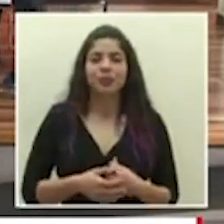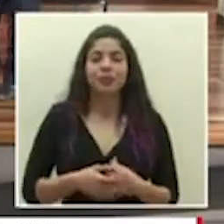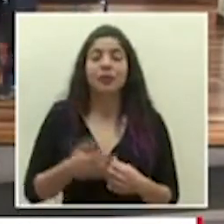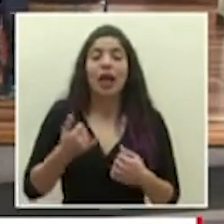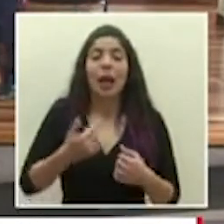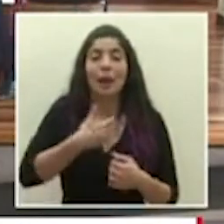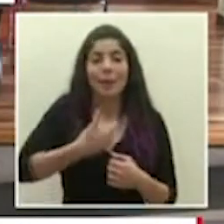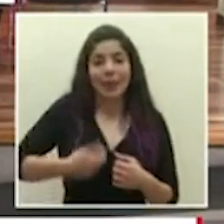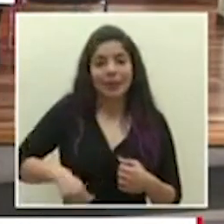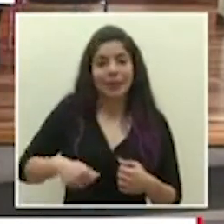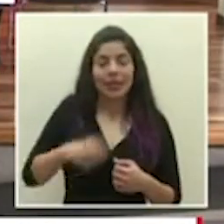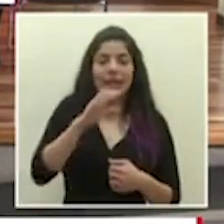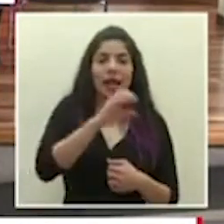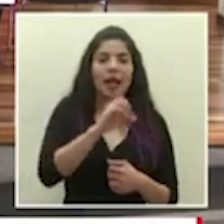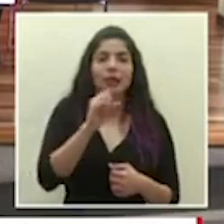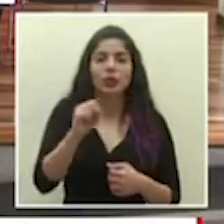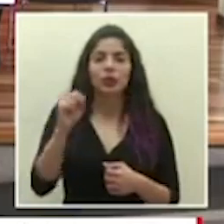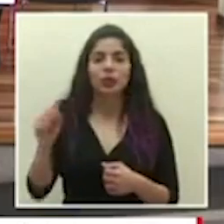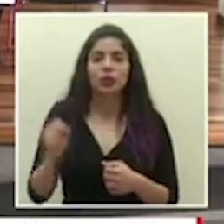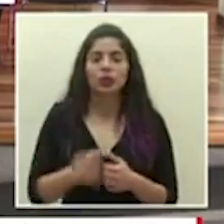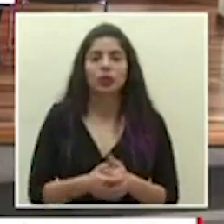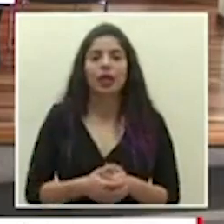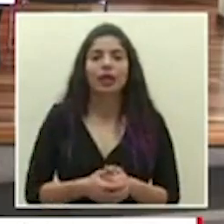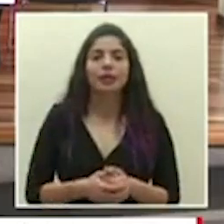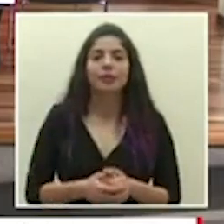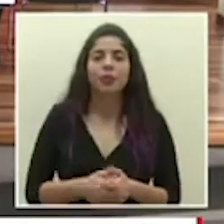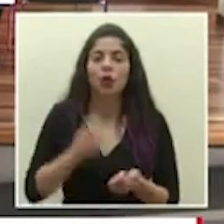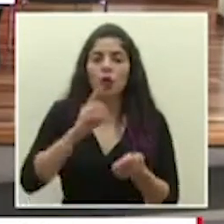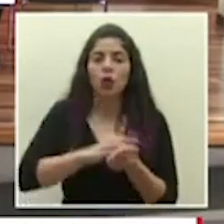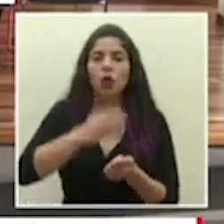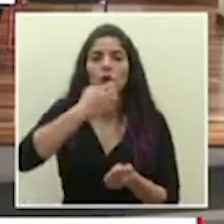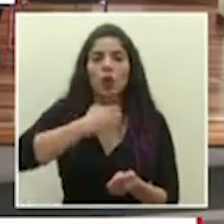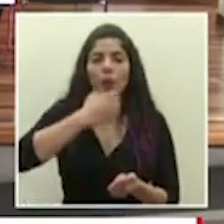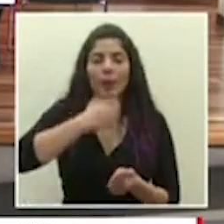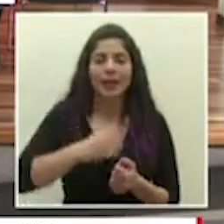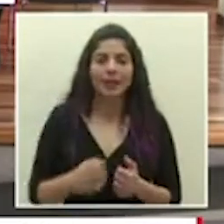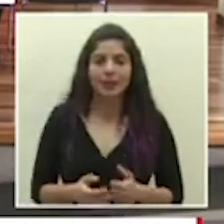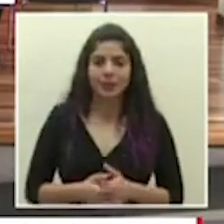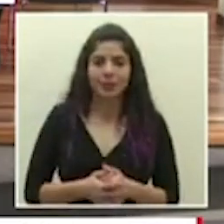Presidente Ejecutivo de la Caja Costarricense Seguro Social el doctor Man Macaya